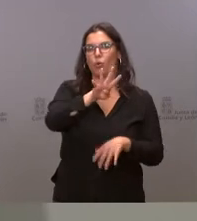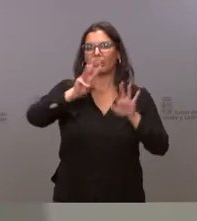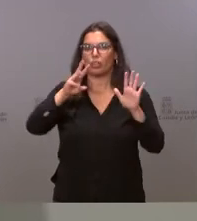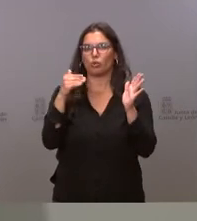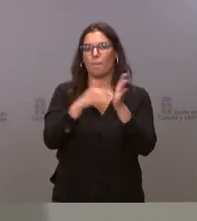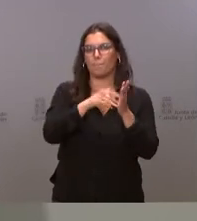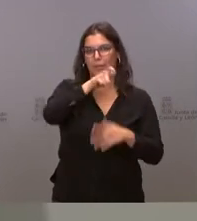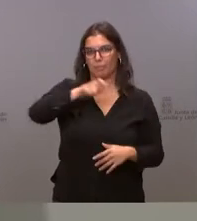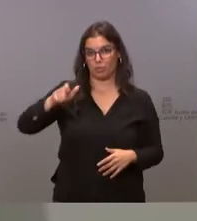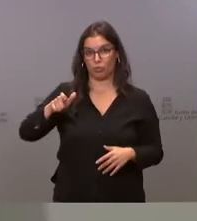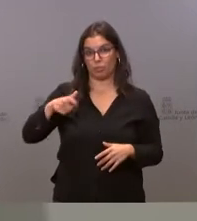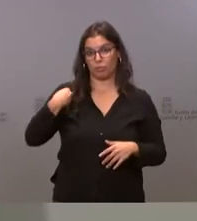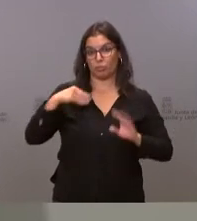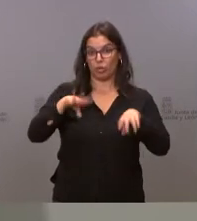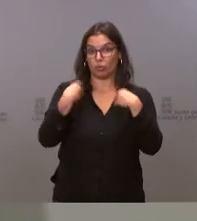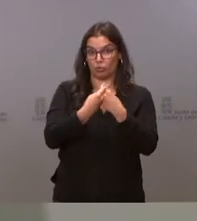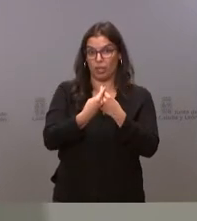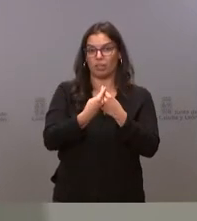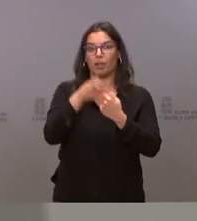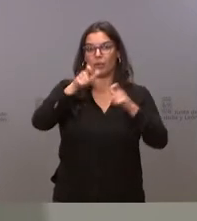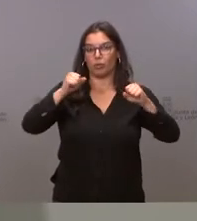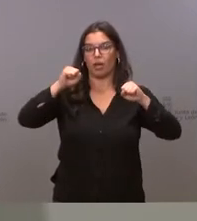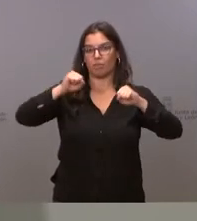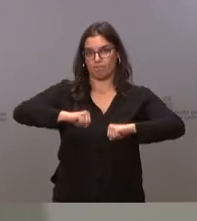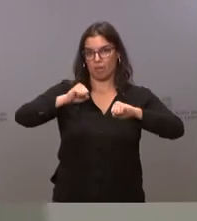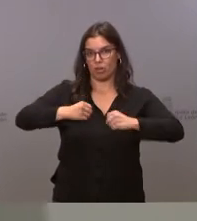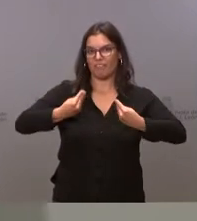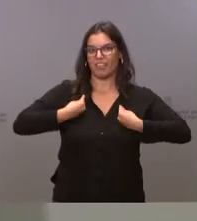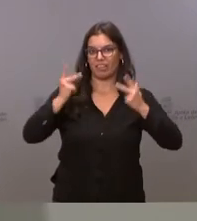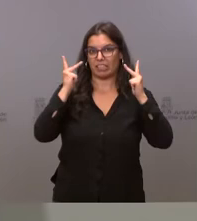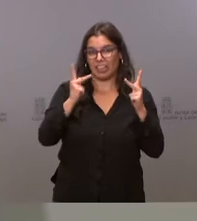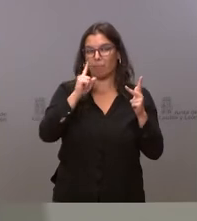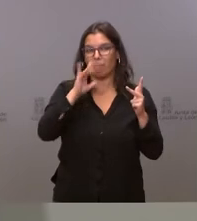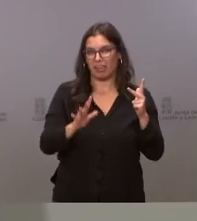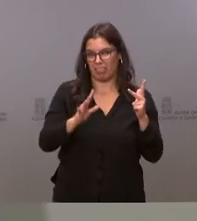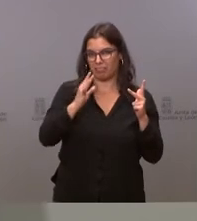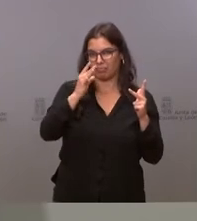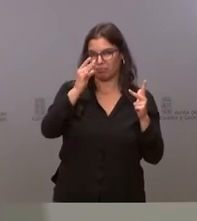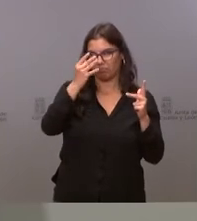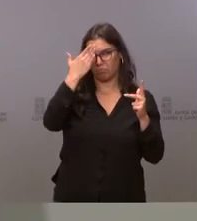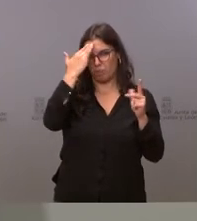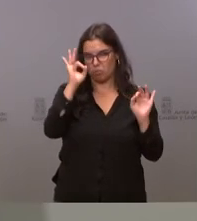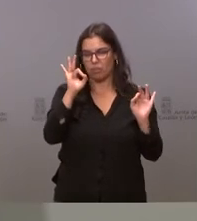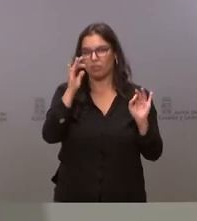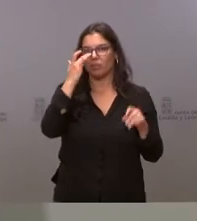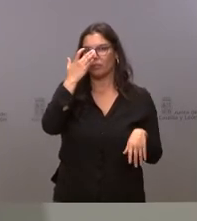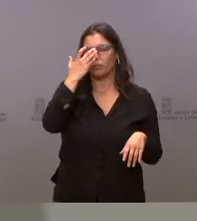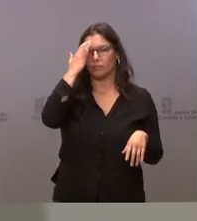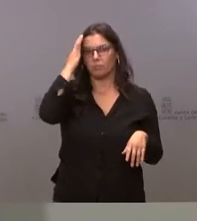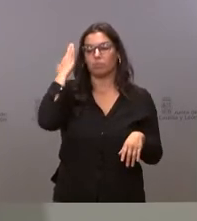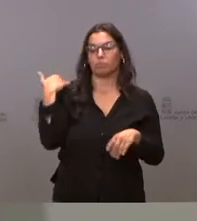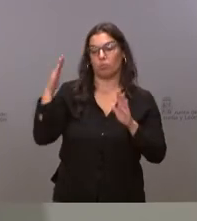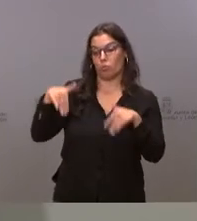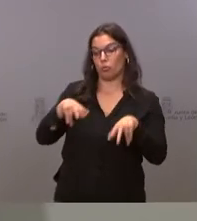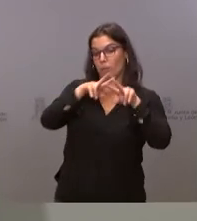personas que son los residentes que tenemos institucionalizados si no me fallan las cifras de la última